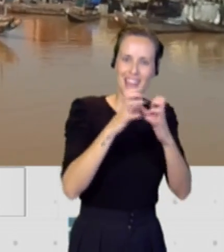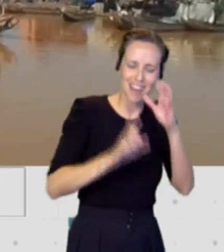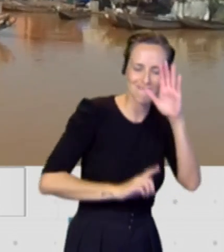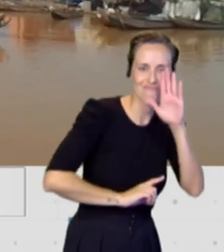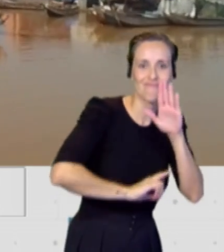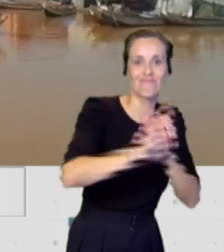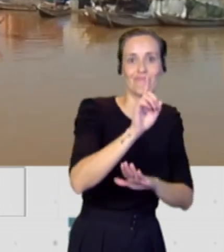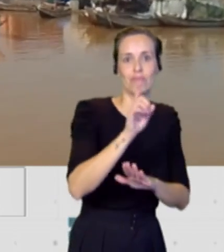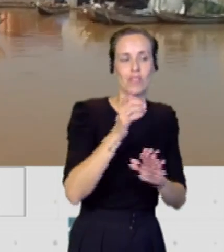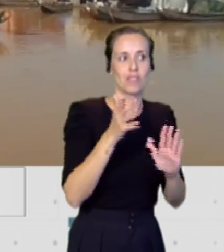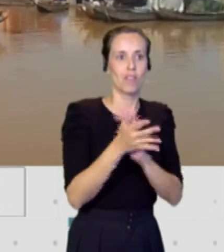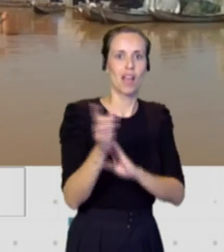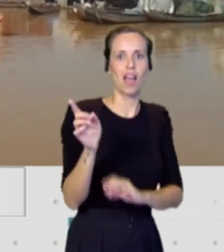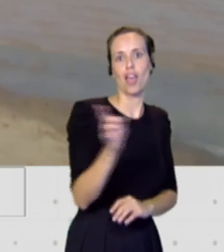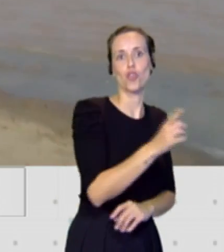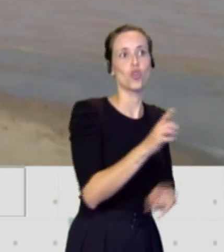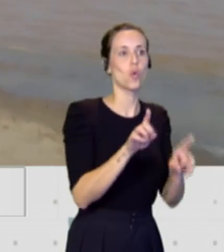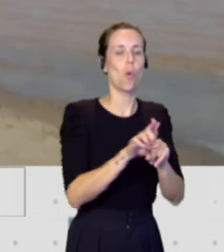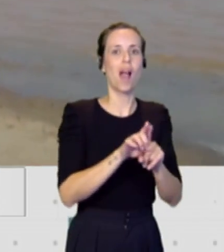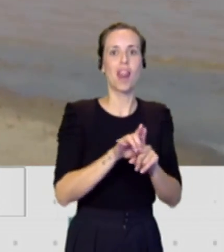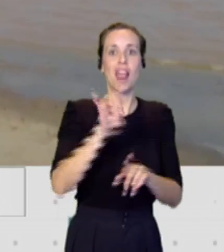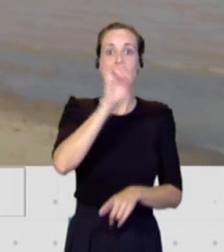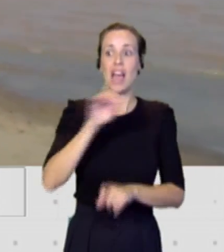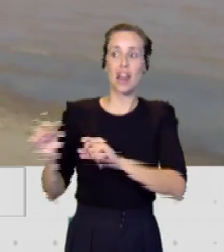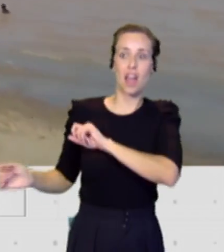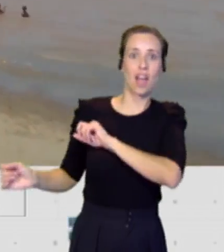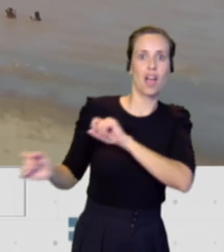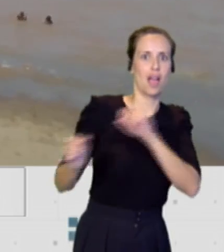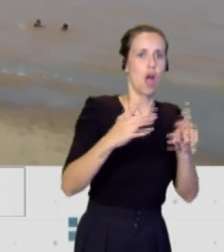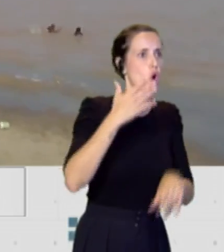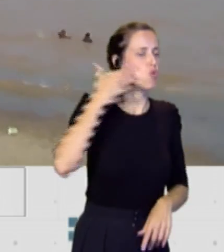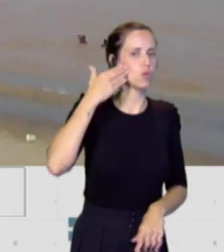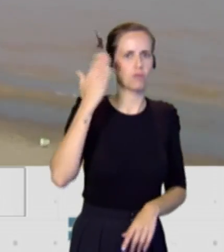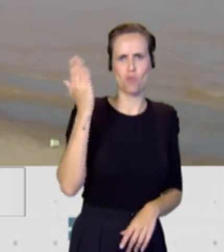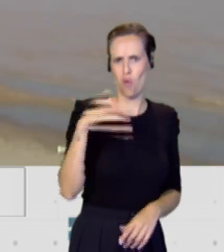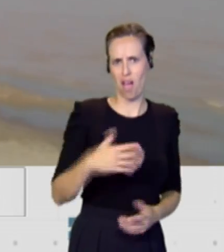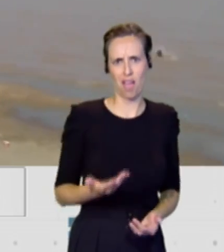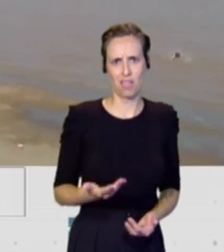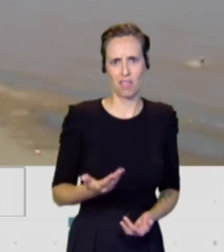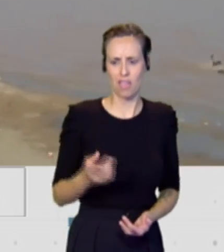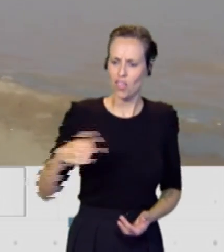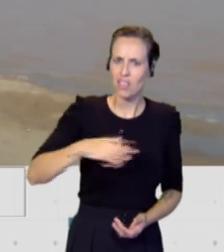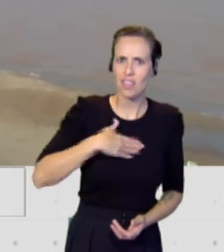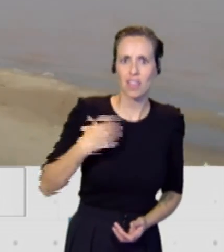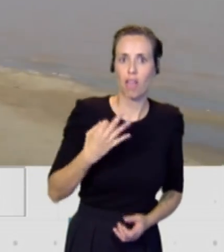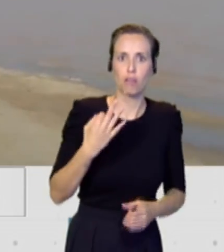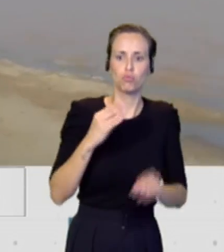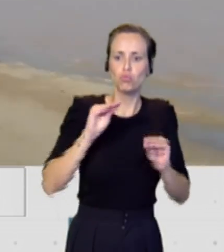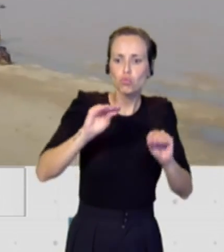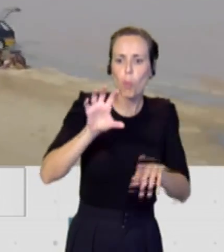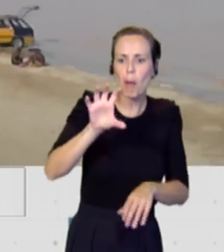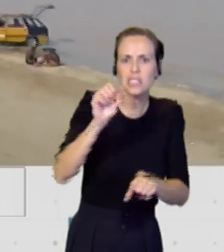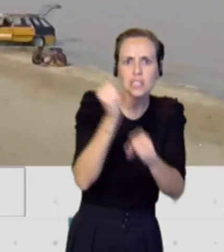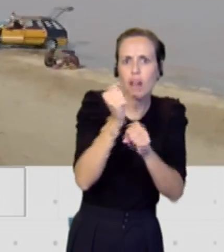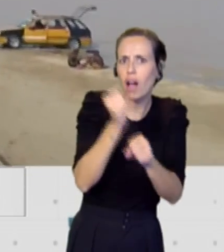no es un orgullo venir a Canarias de forma irregular, ellos quieren desarrollar la actividad en su país. Son un país